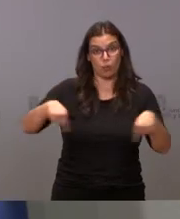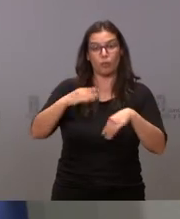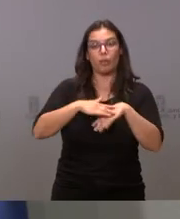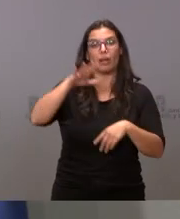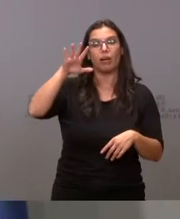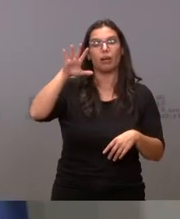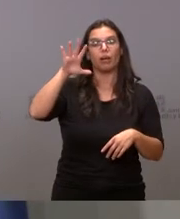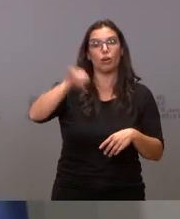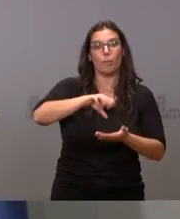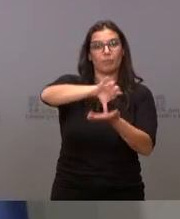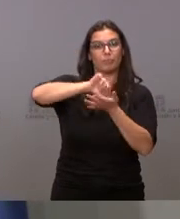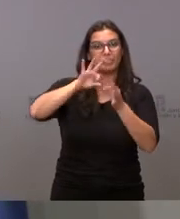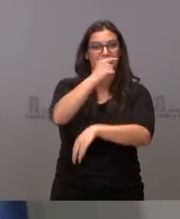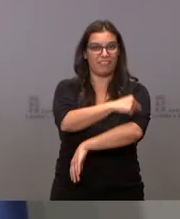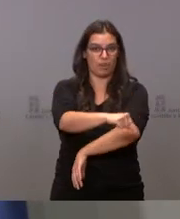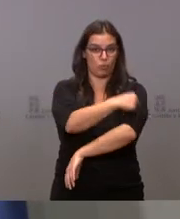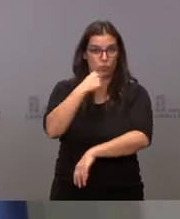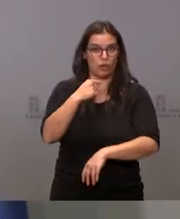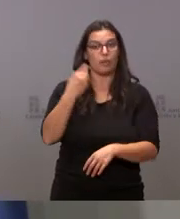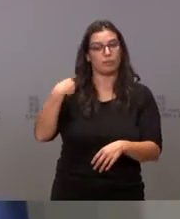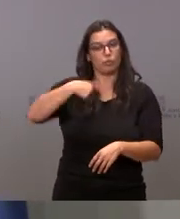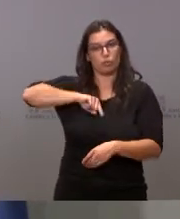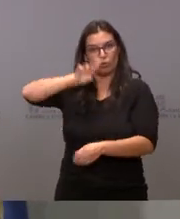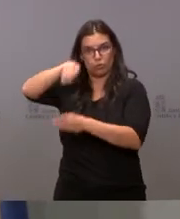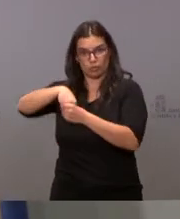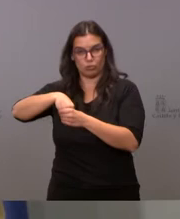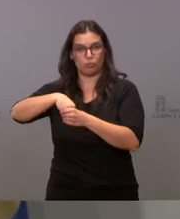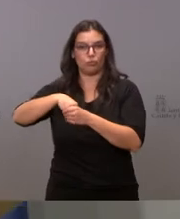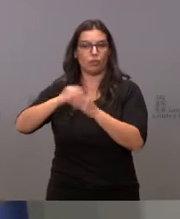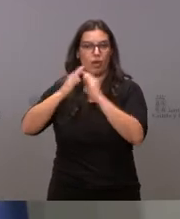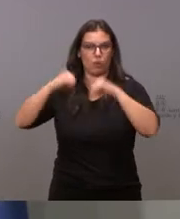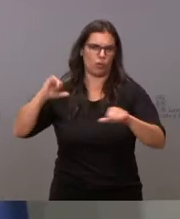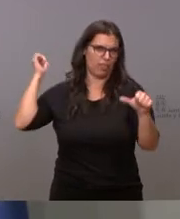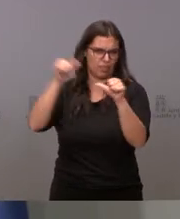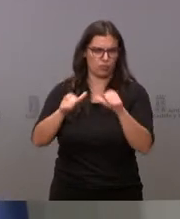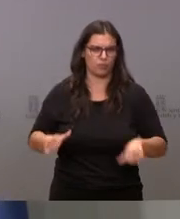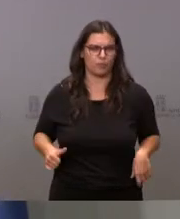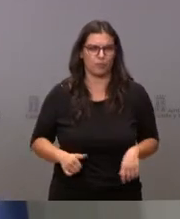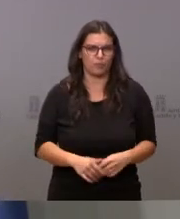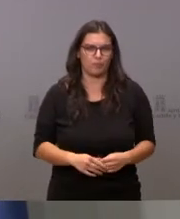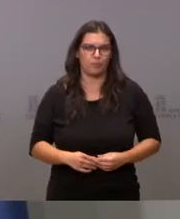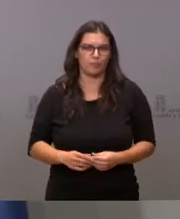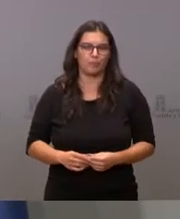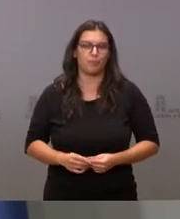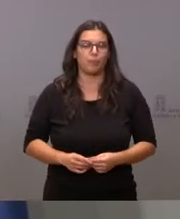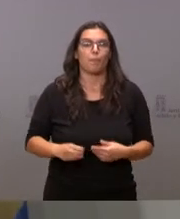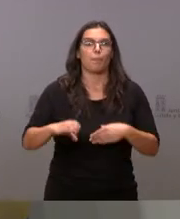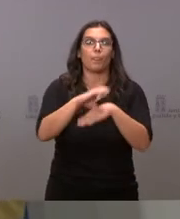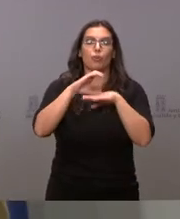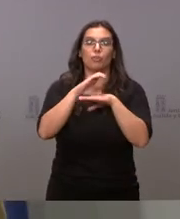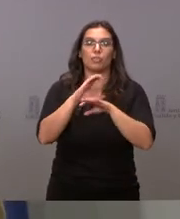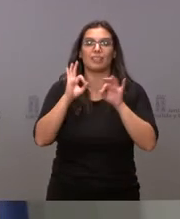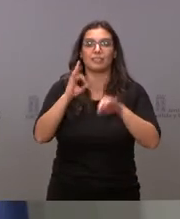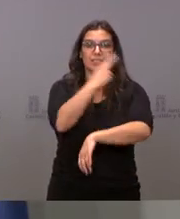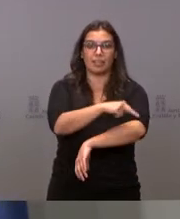centralizada de vacunas en las cuales esta comunidad está adherida ya de hace años. La Consejería de